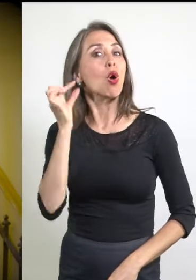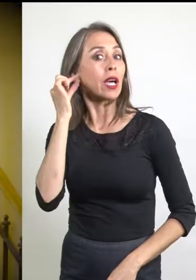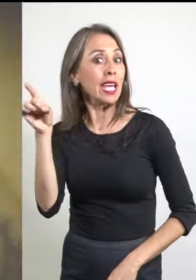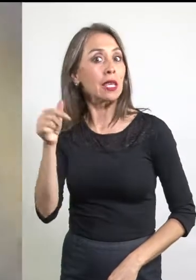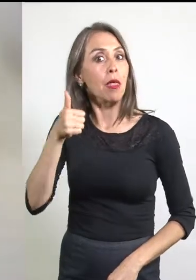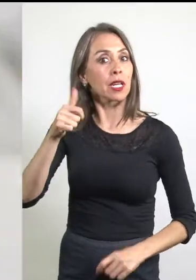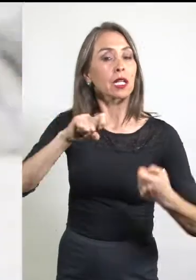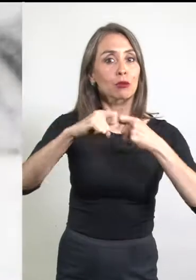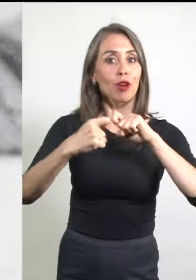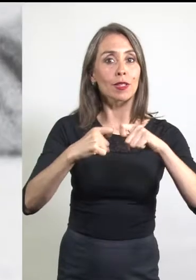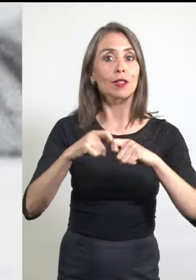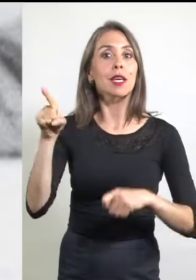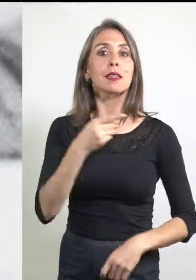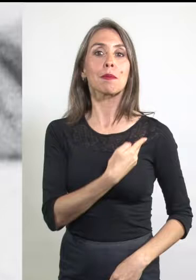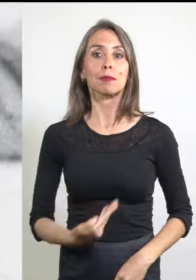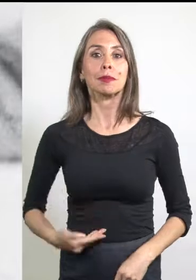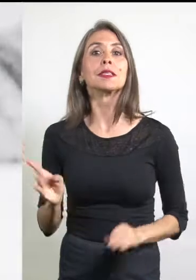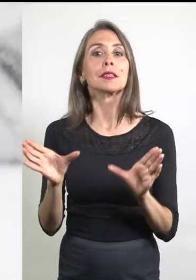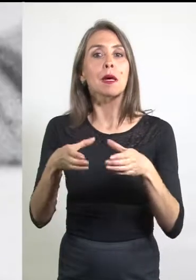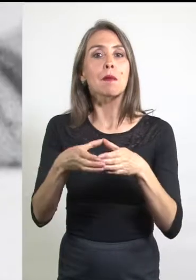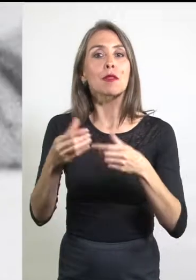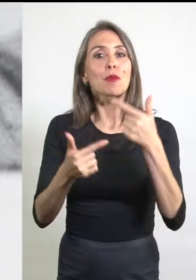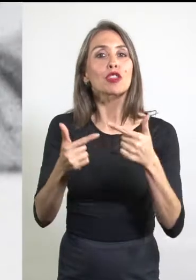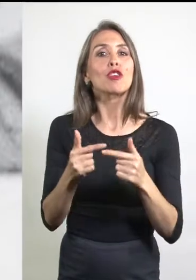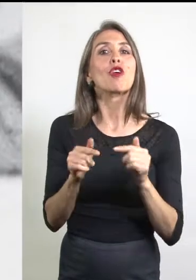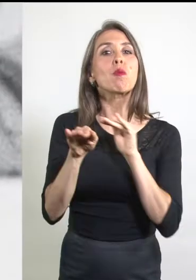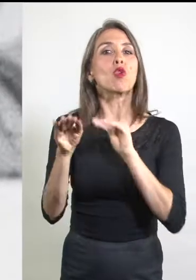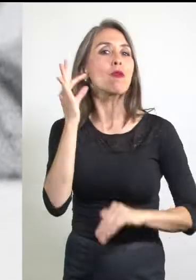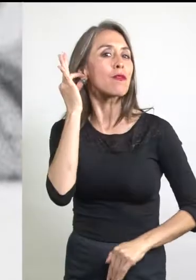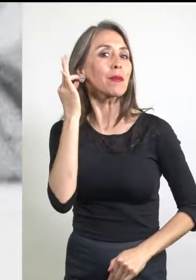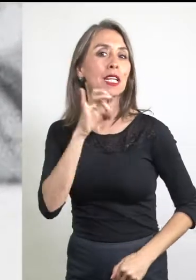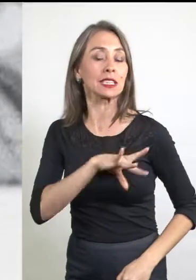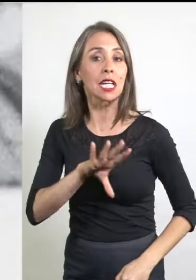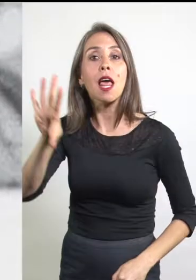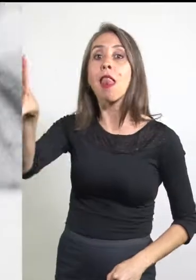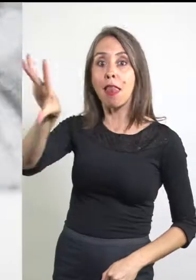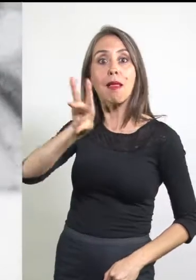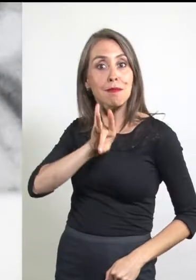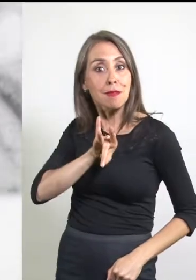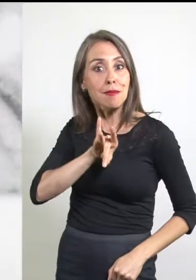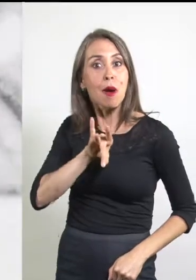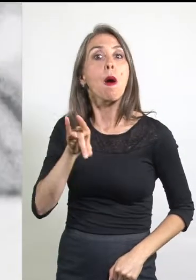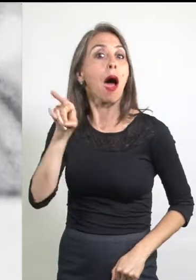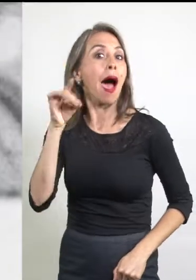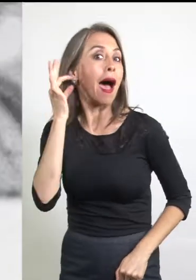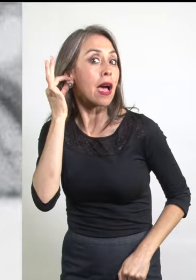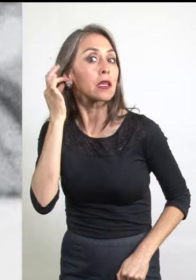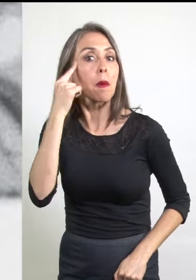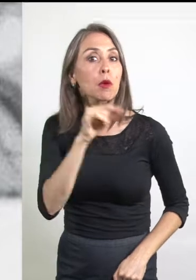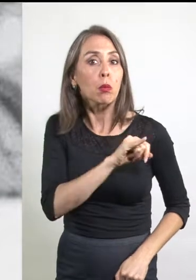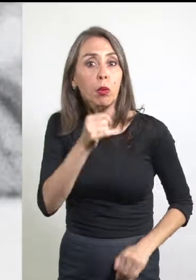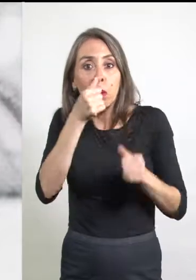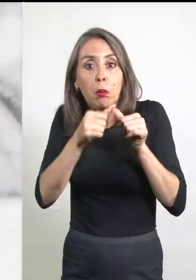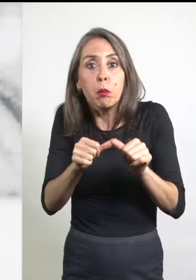controvertida que dirigía el Partido Feminista de Chile. Ella fue elegida, pero fue acusada